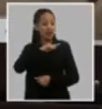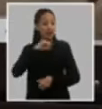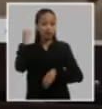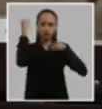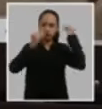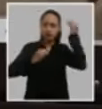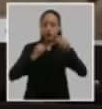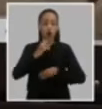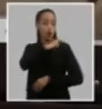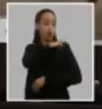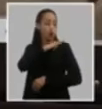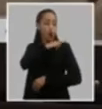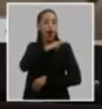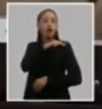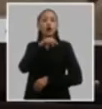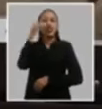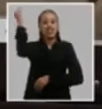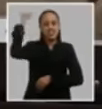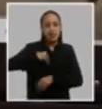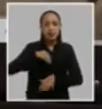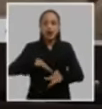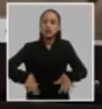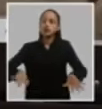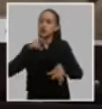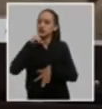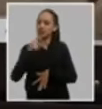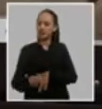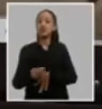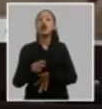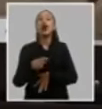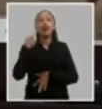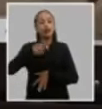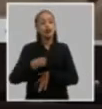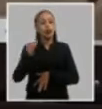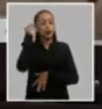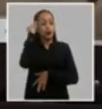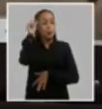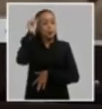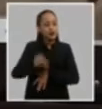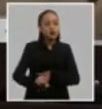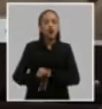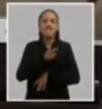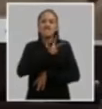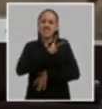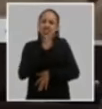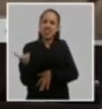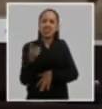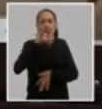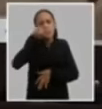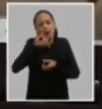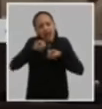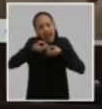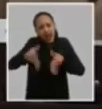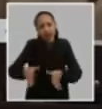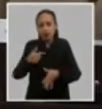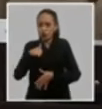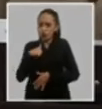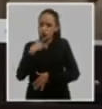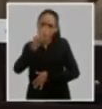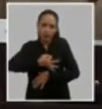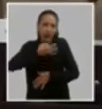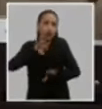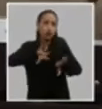cuadro que necesitamos en estas condiciones de ser valiente de ser transparente y yo en áreas de no dilatarme en cualidades